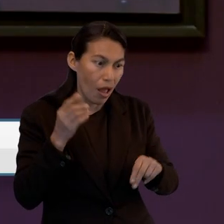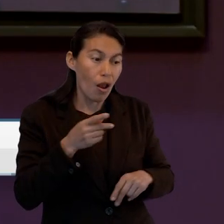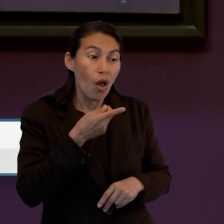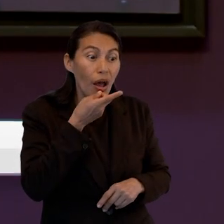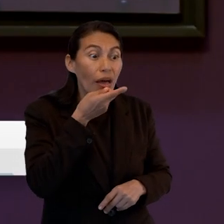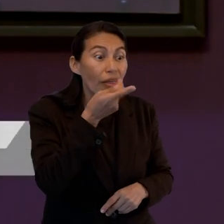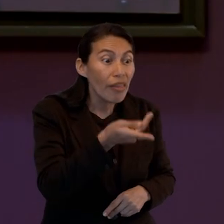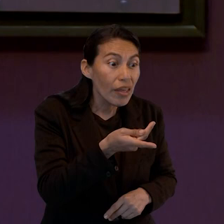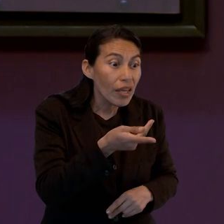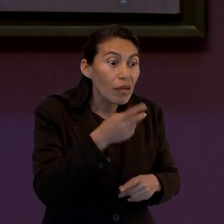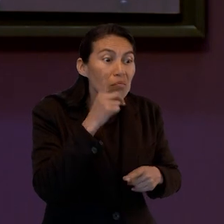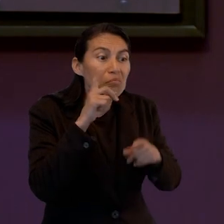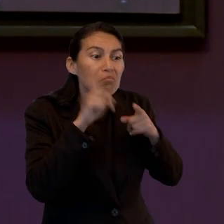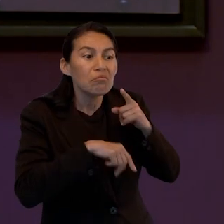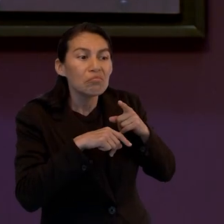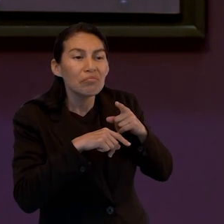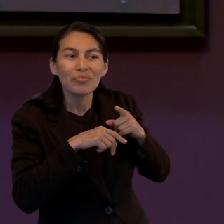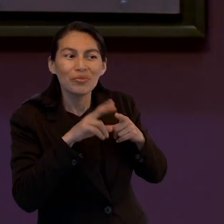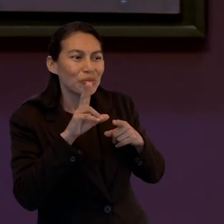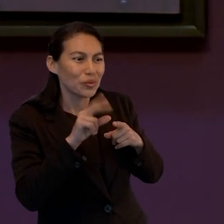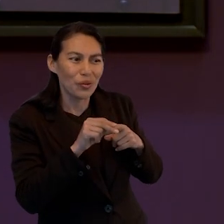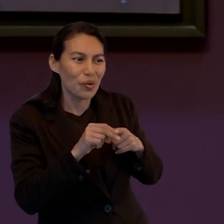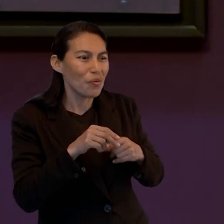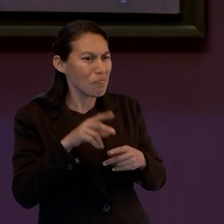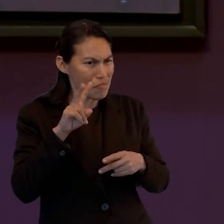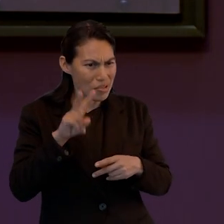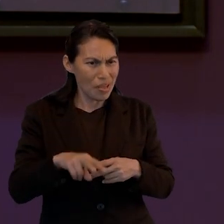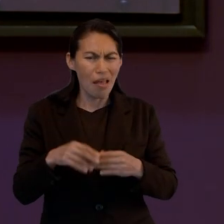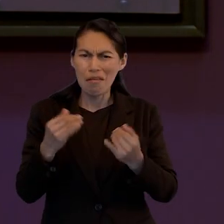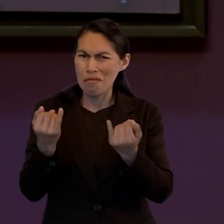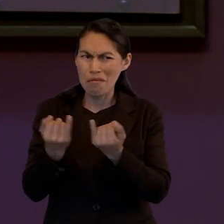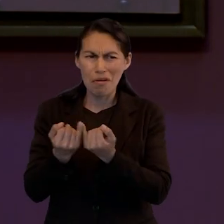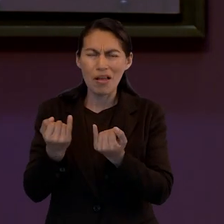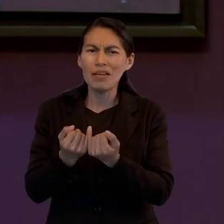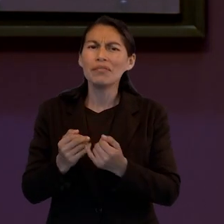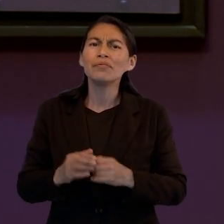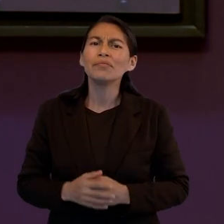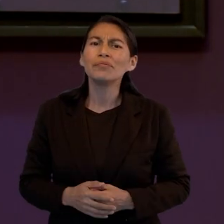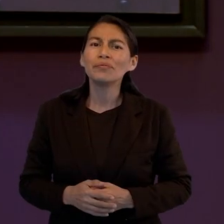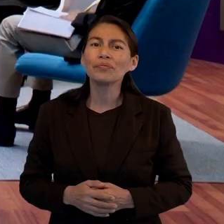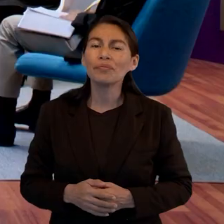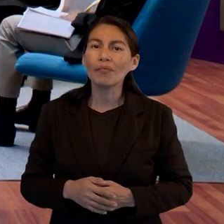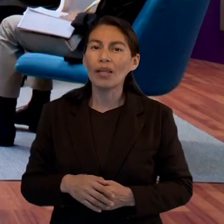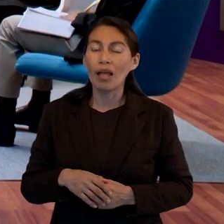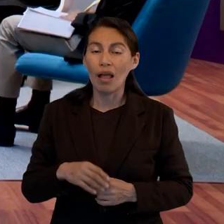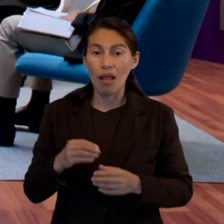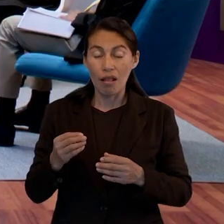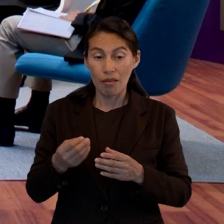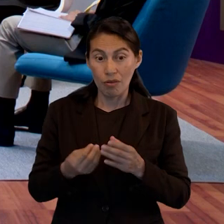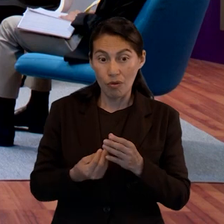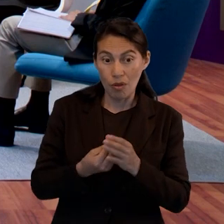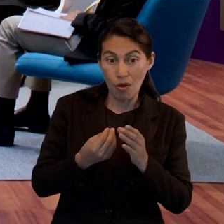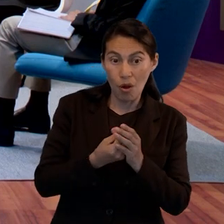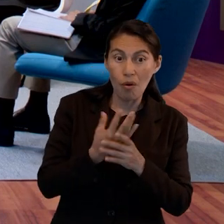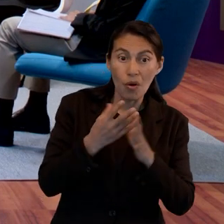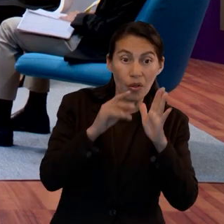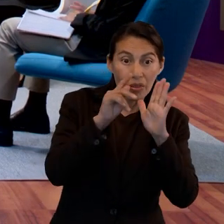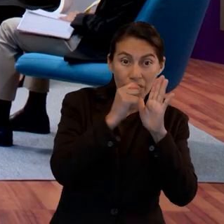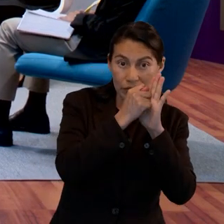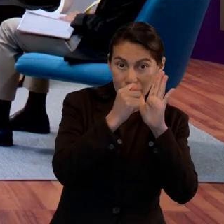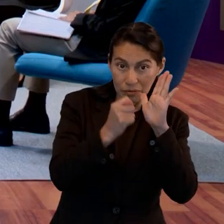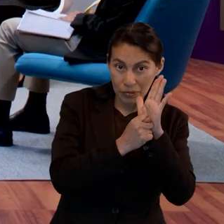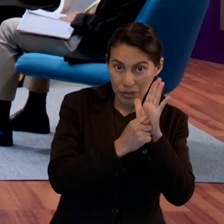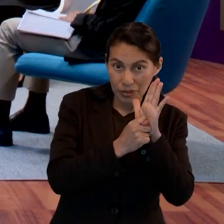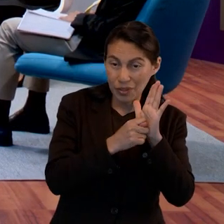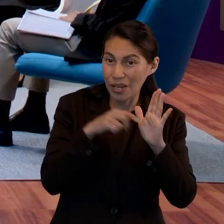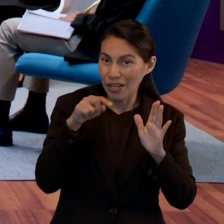descendencia será para siempre y su trono como el sol delante de mí. Y pues en el Nuevo Testamento podemos ver que estos juramentos pues